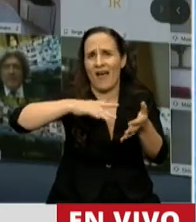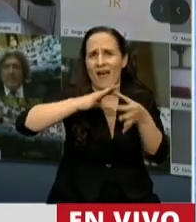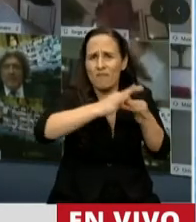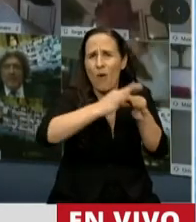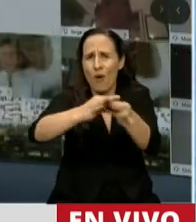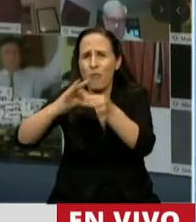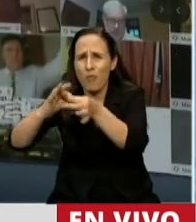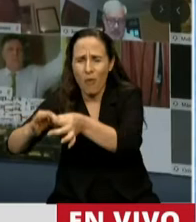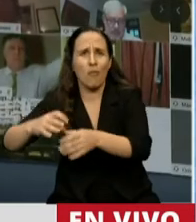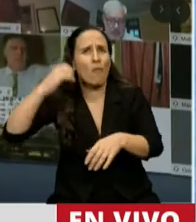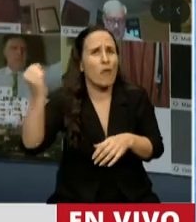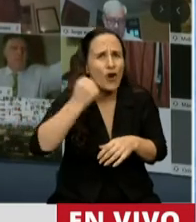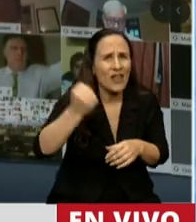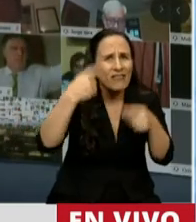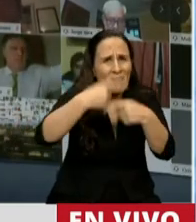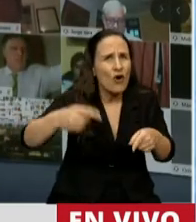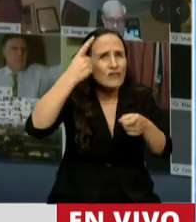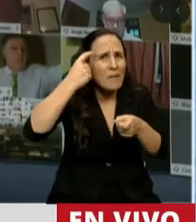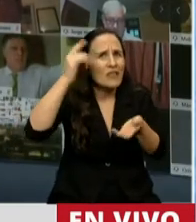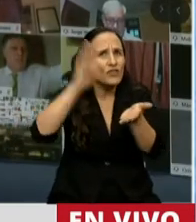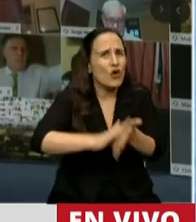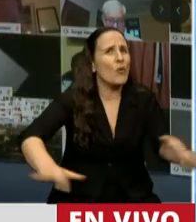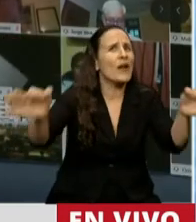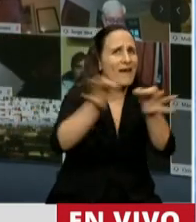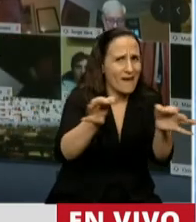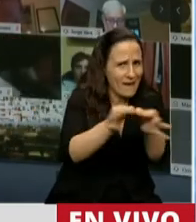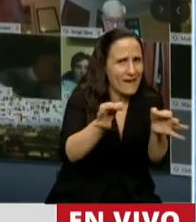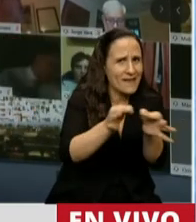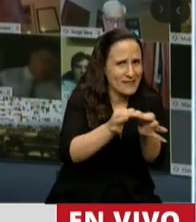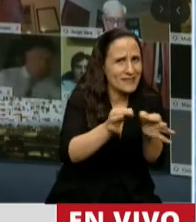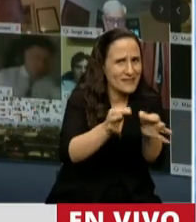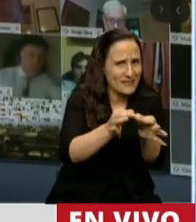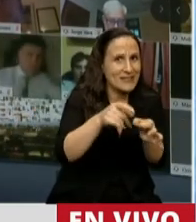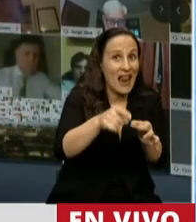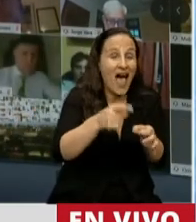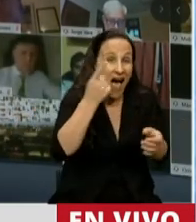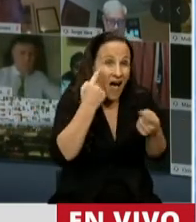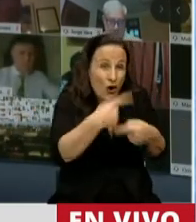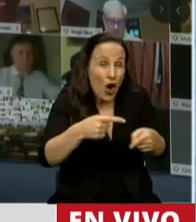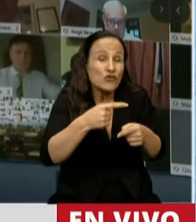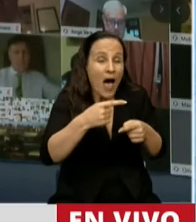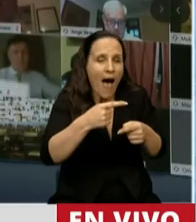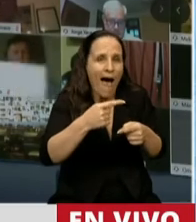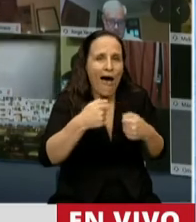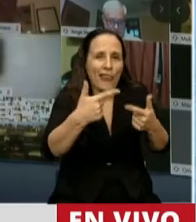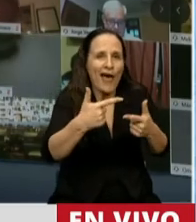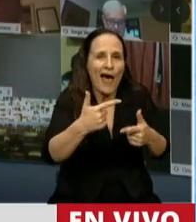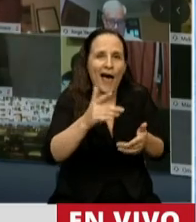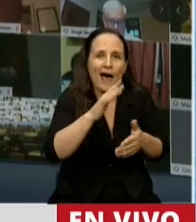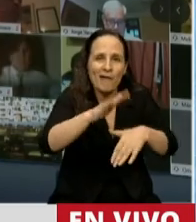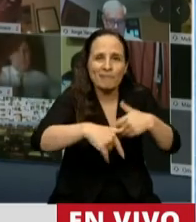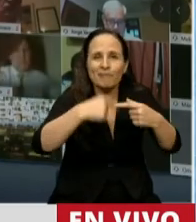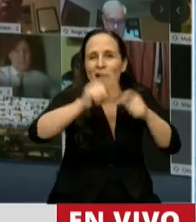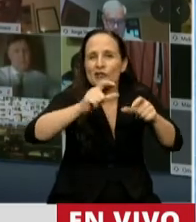construyendo conocimiento sobre nuestras islas y que este conocimiento se transmita a las nuevas generaciones.